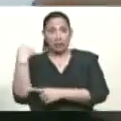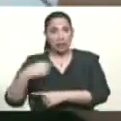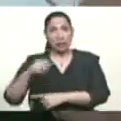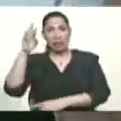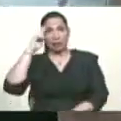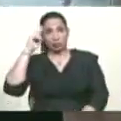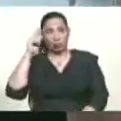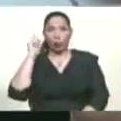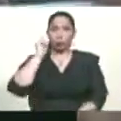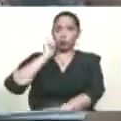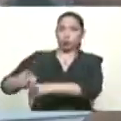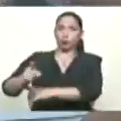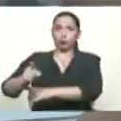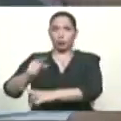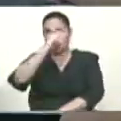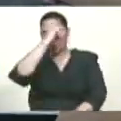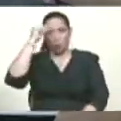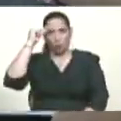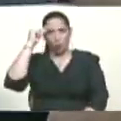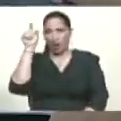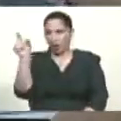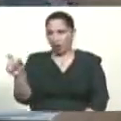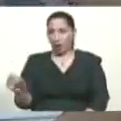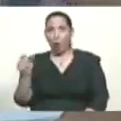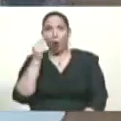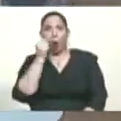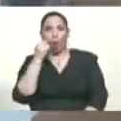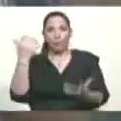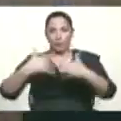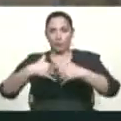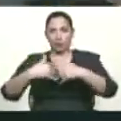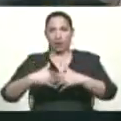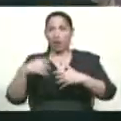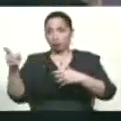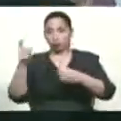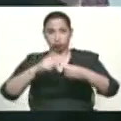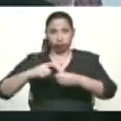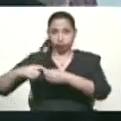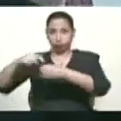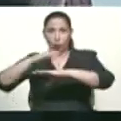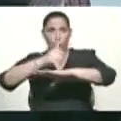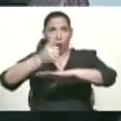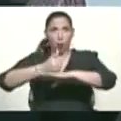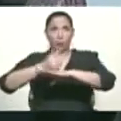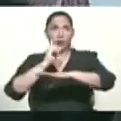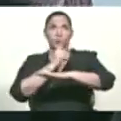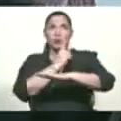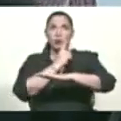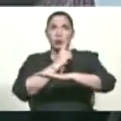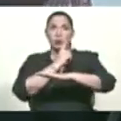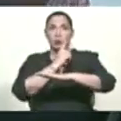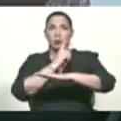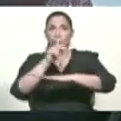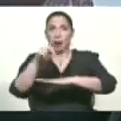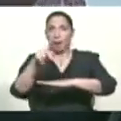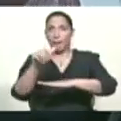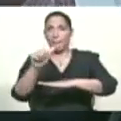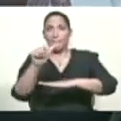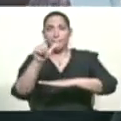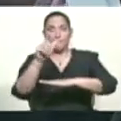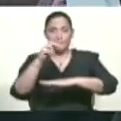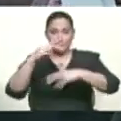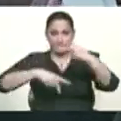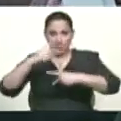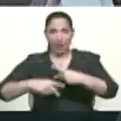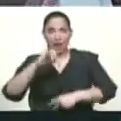y Parsifal de Sola estuvieron involucrados en el golpe militar llamado Golpe Azul Operación Jericó del